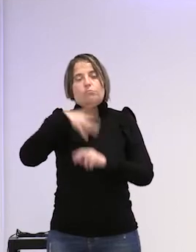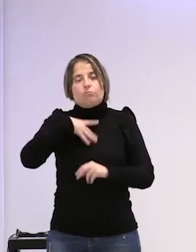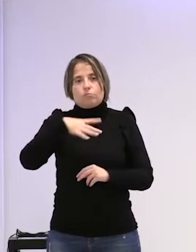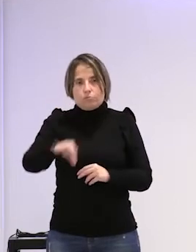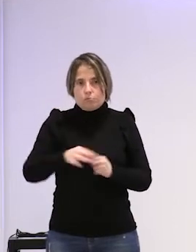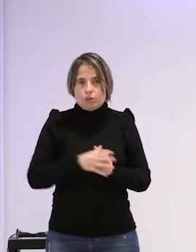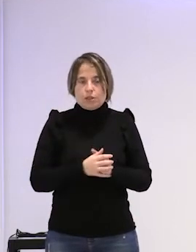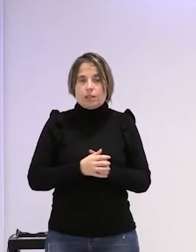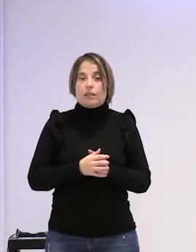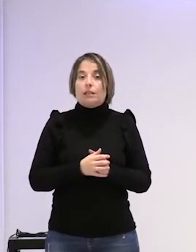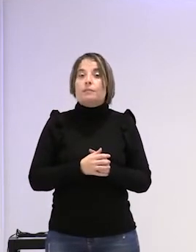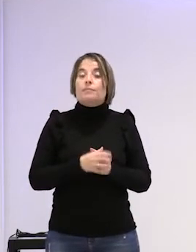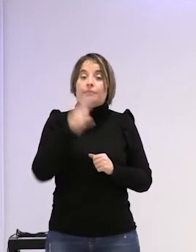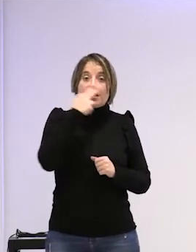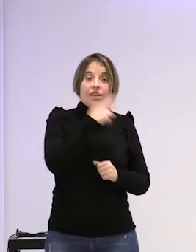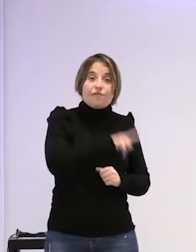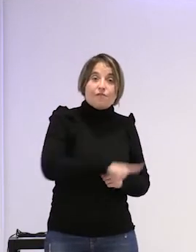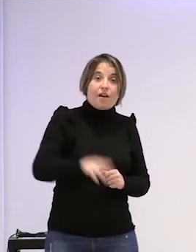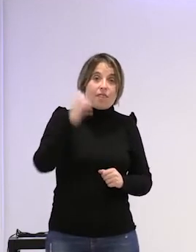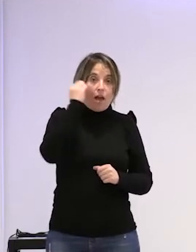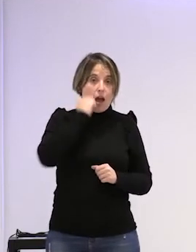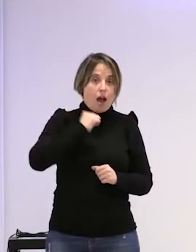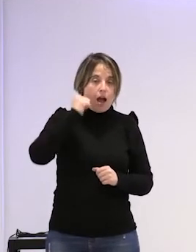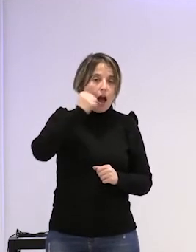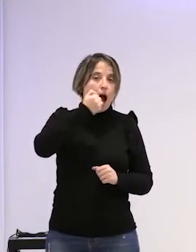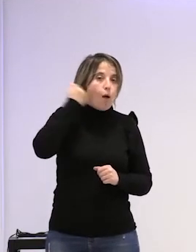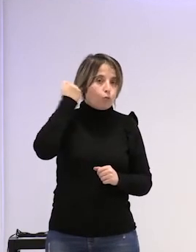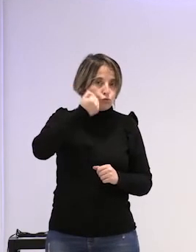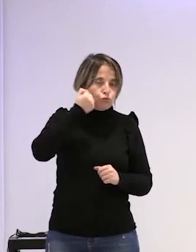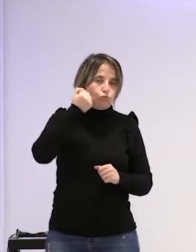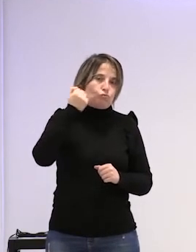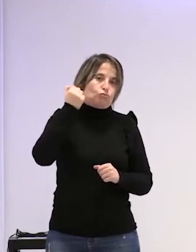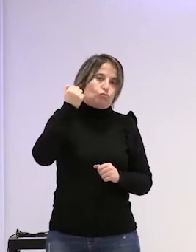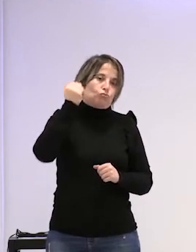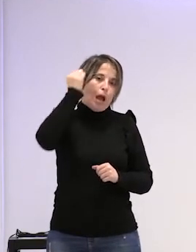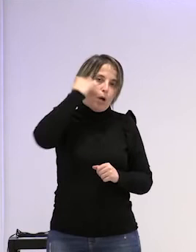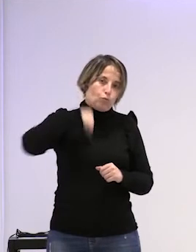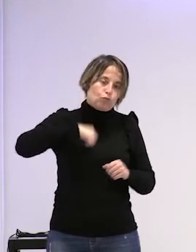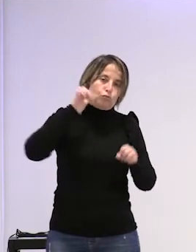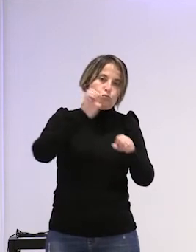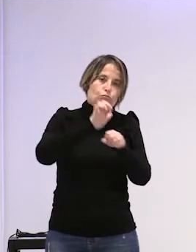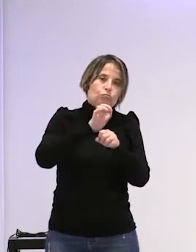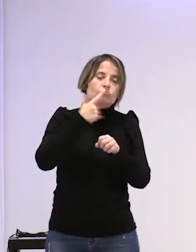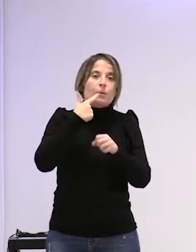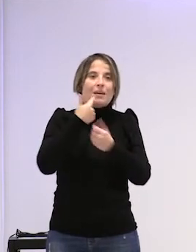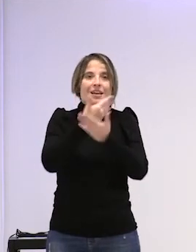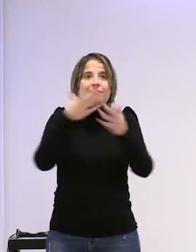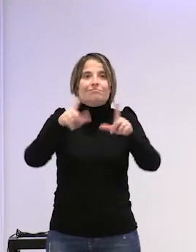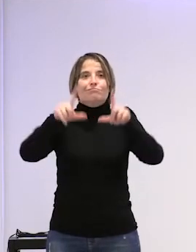si los abusos sexuales en la infancia son políticos el mostrarse también es político